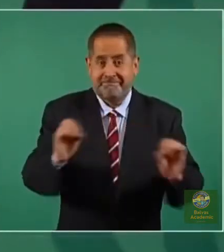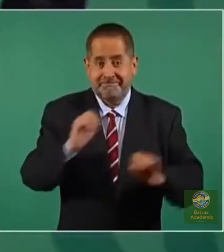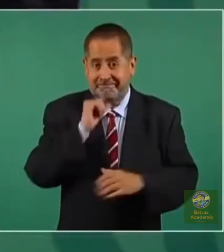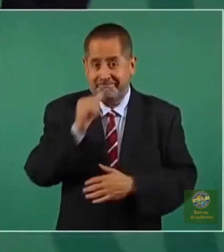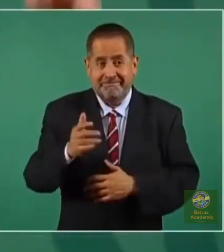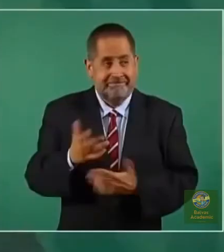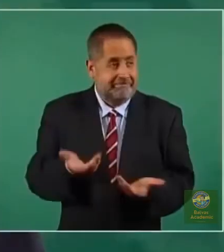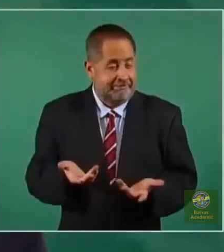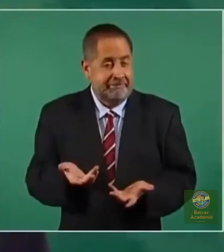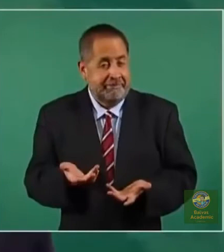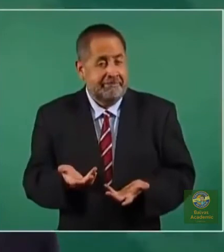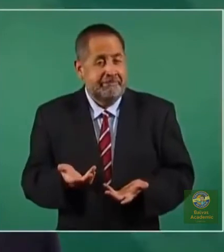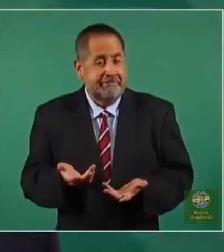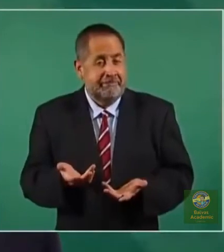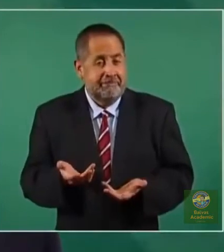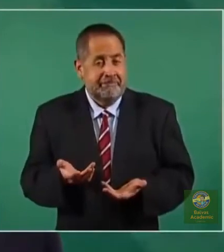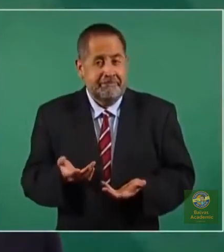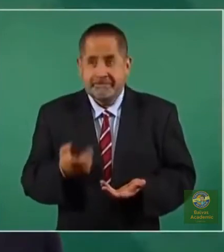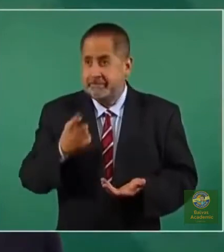todavía hay